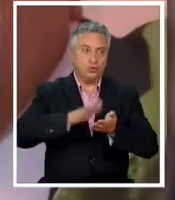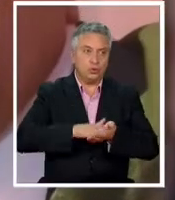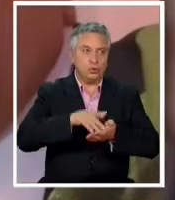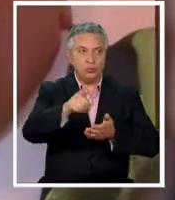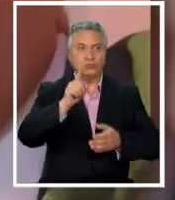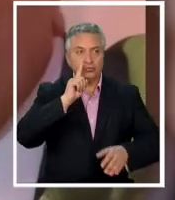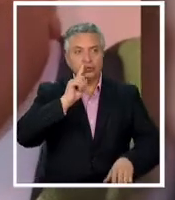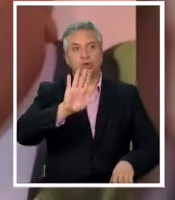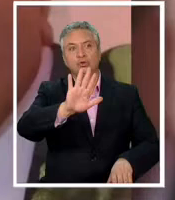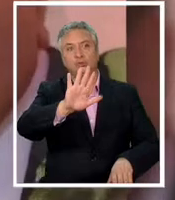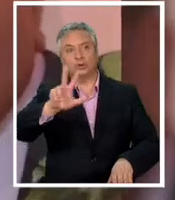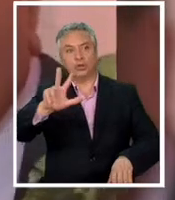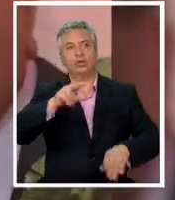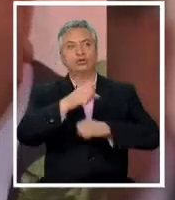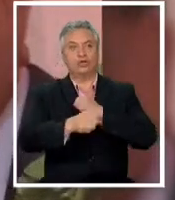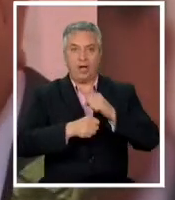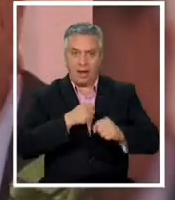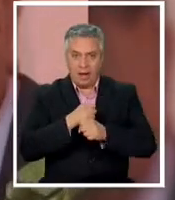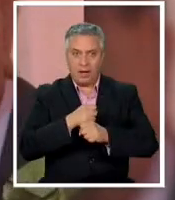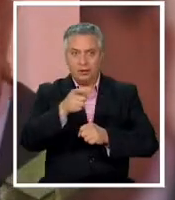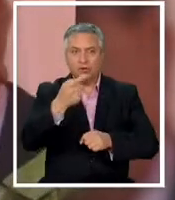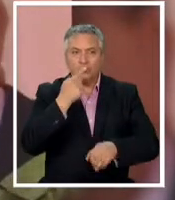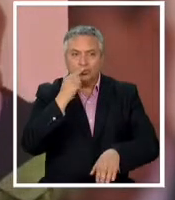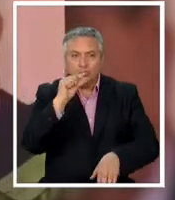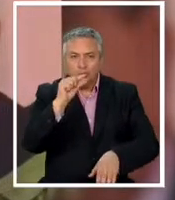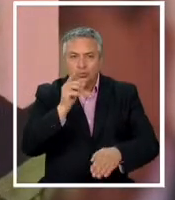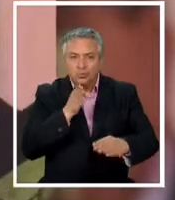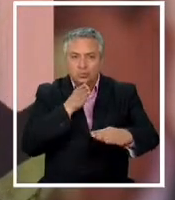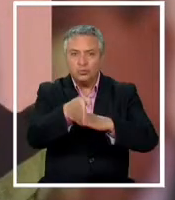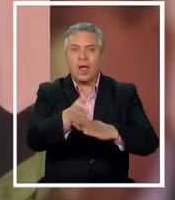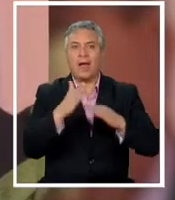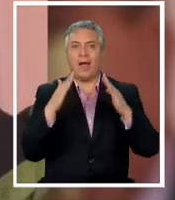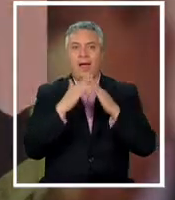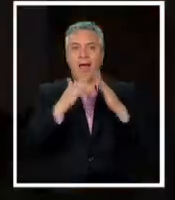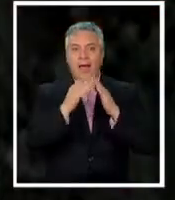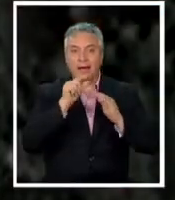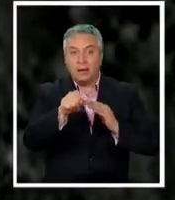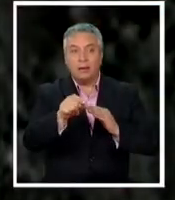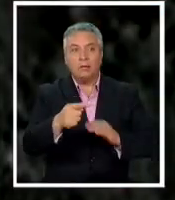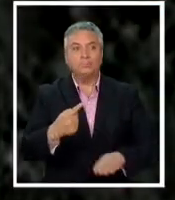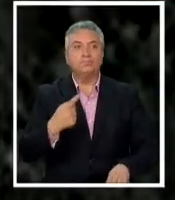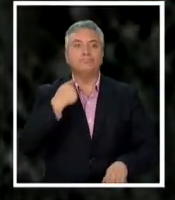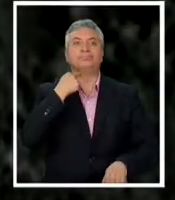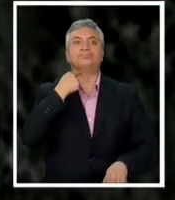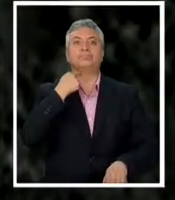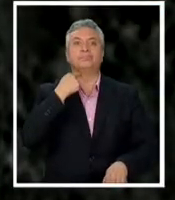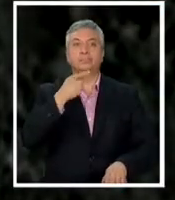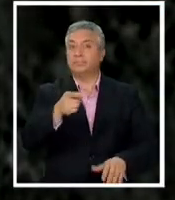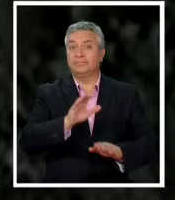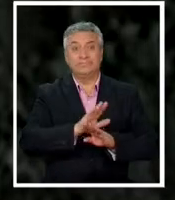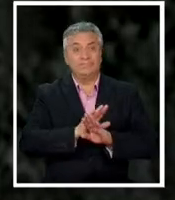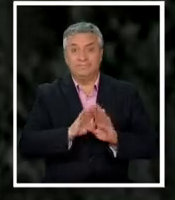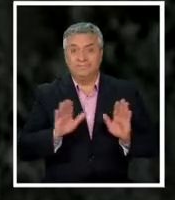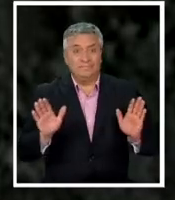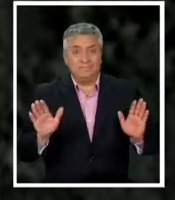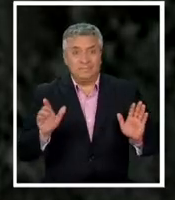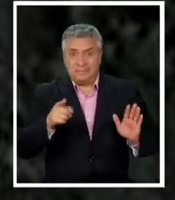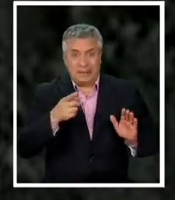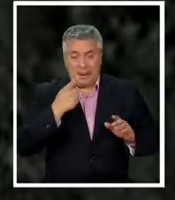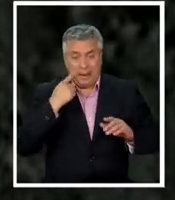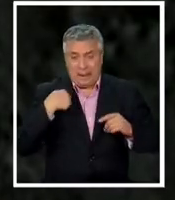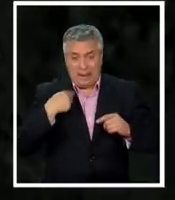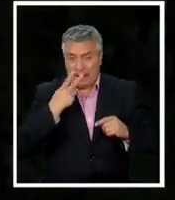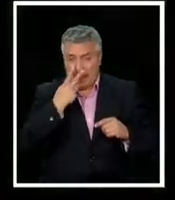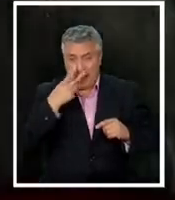58 años, estaba por llegar a casa, sin embargo, se convirtió en una nueva víctima inocente de la delincuencia.